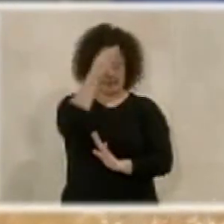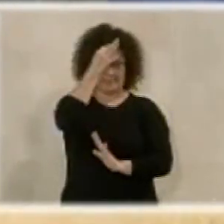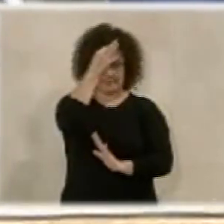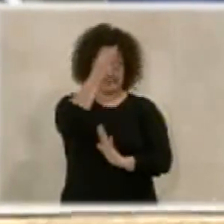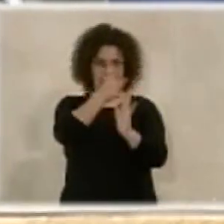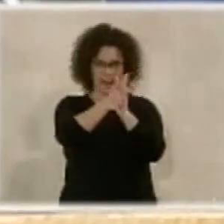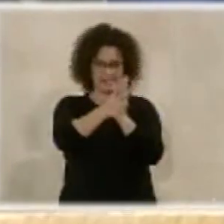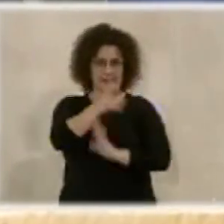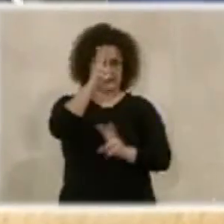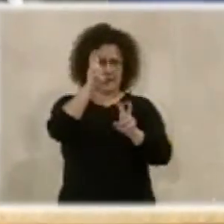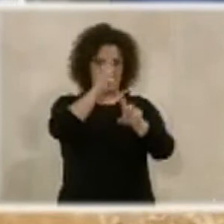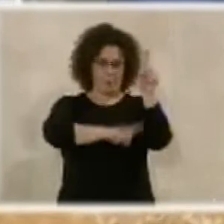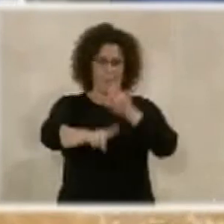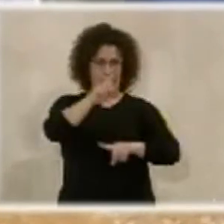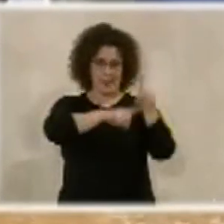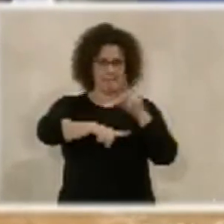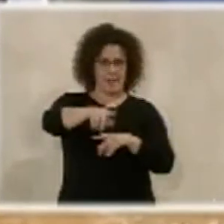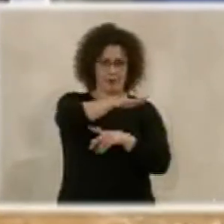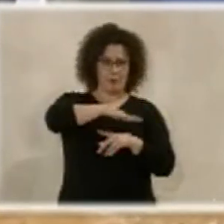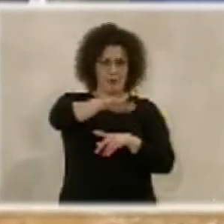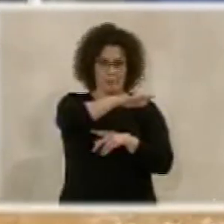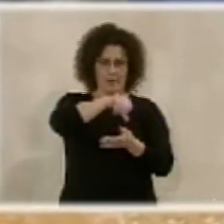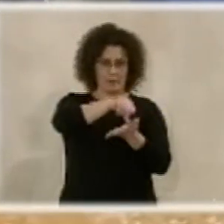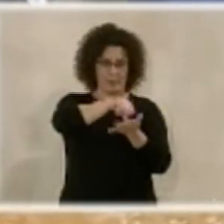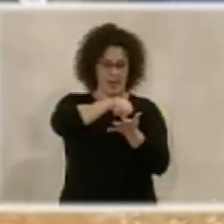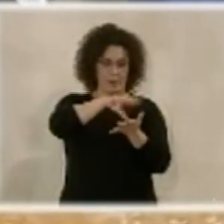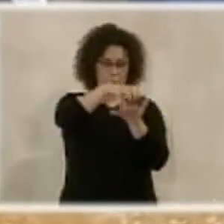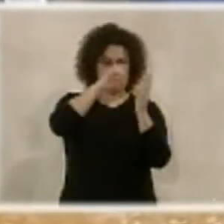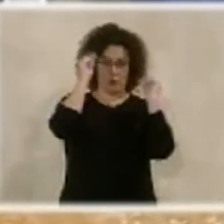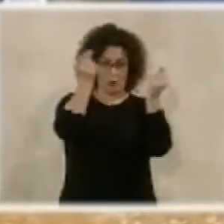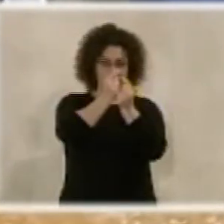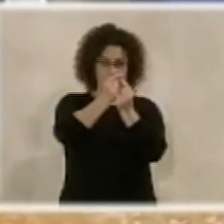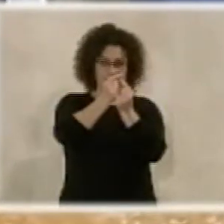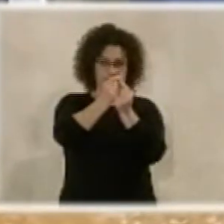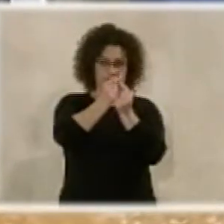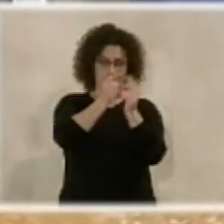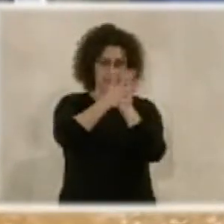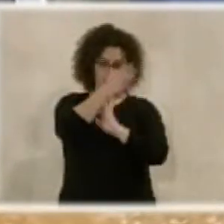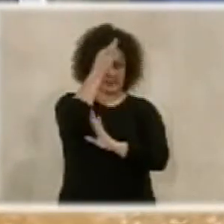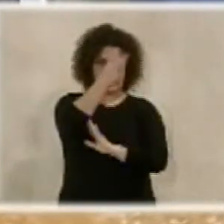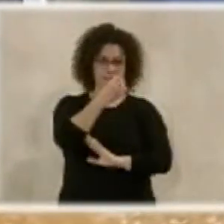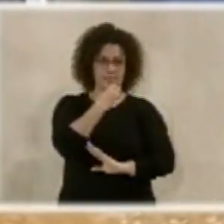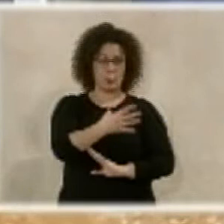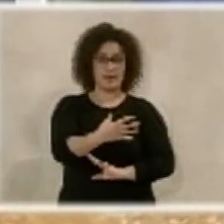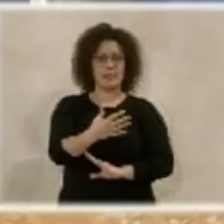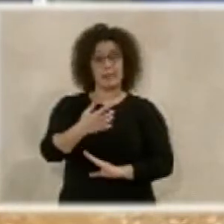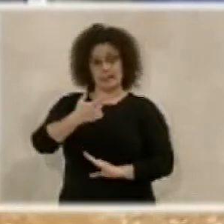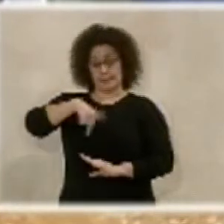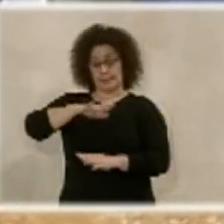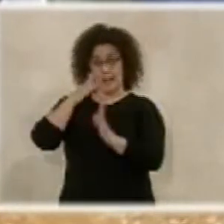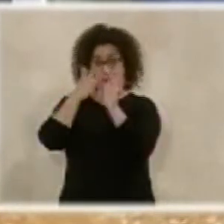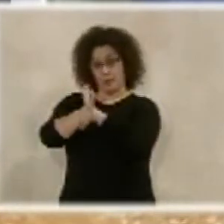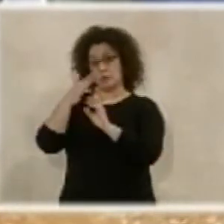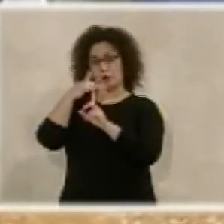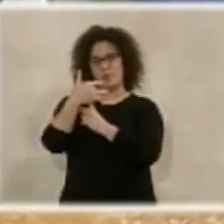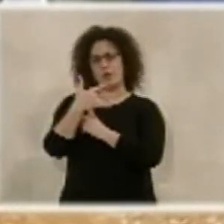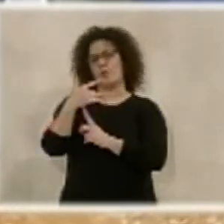detalle la problemática de esta zona de la ciudad, del Cortijo Córdoba, para que nos situemos, porque es